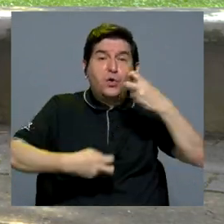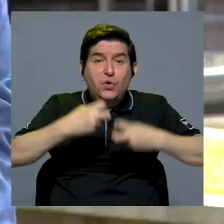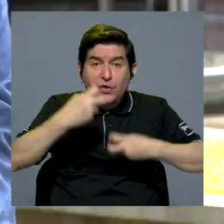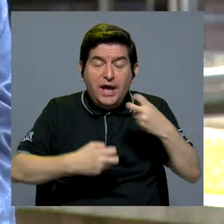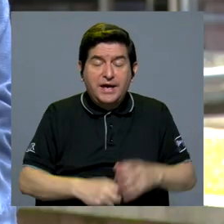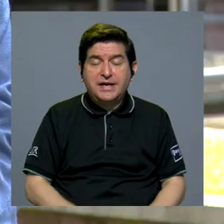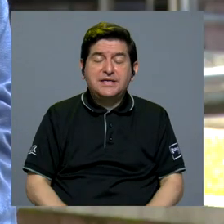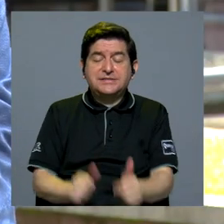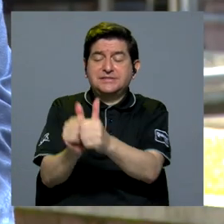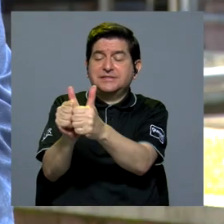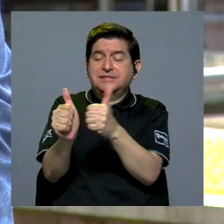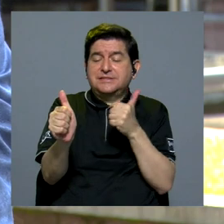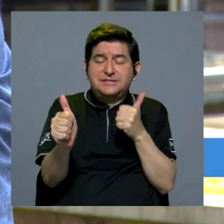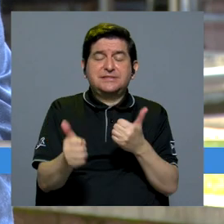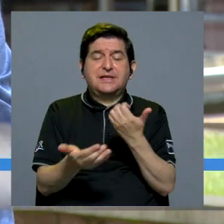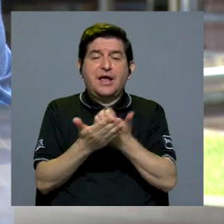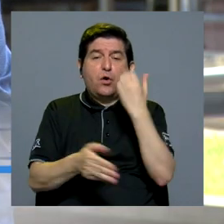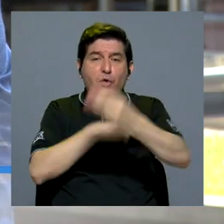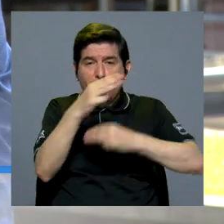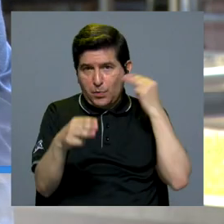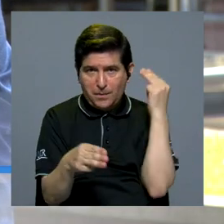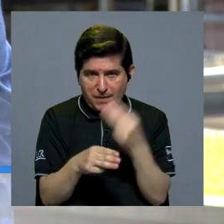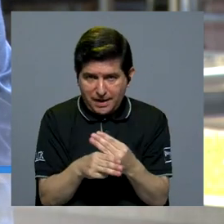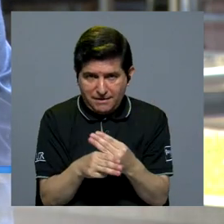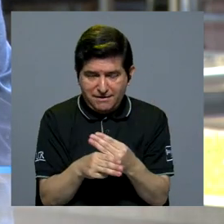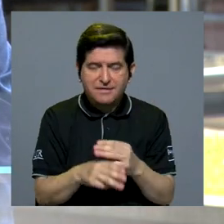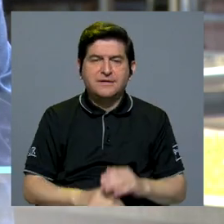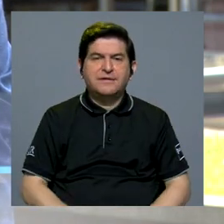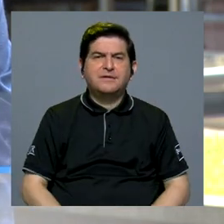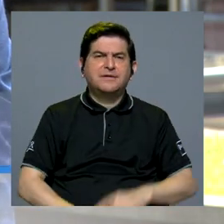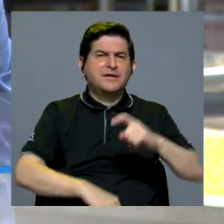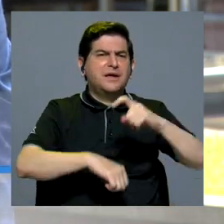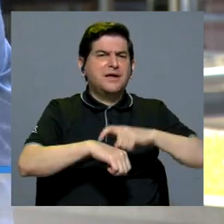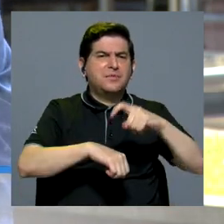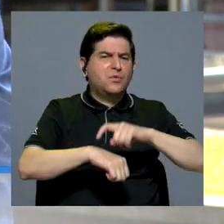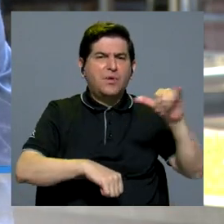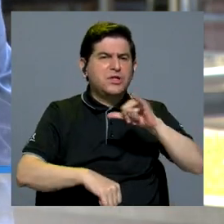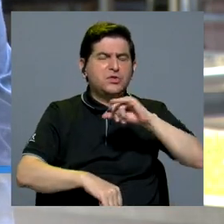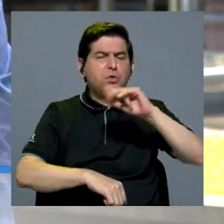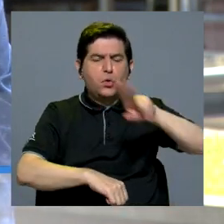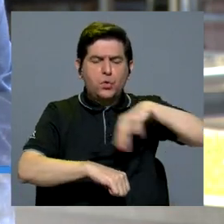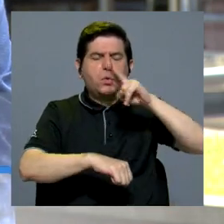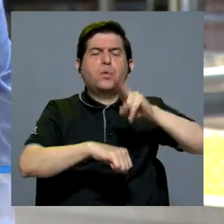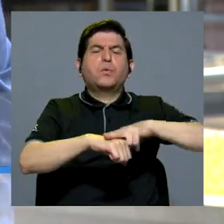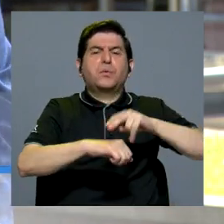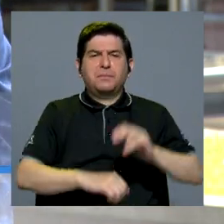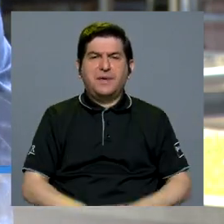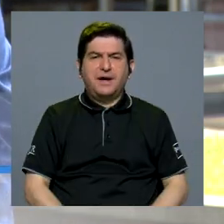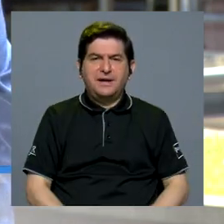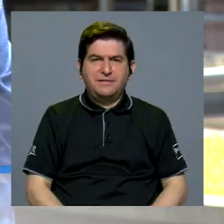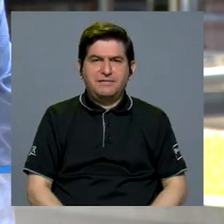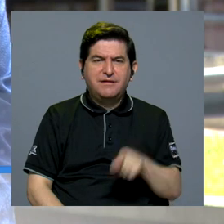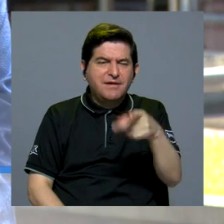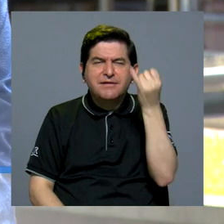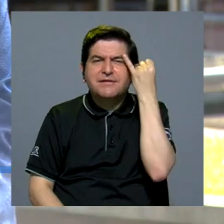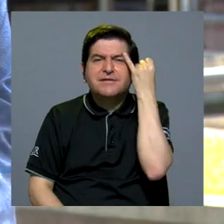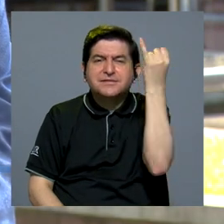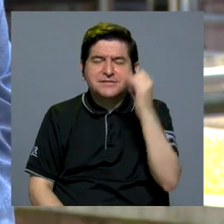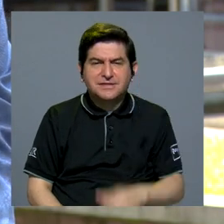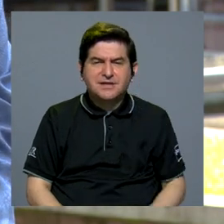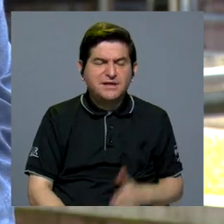y posible recesión económica mundial, como en momentos de normalidad. Y en ese sentido,